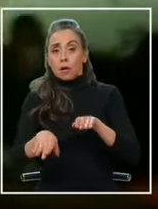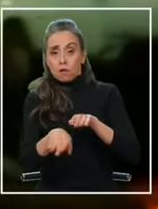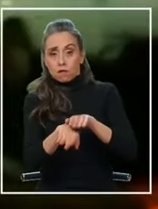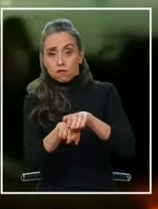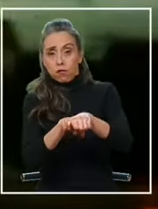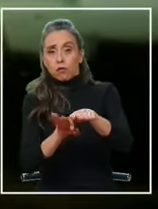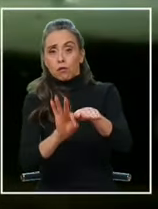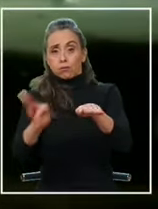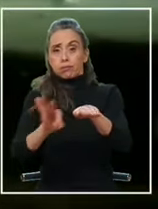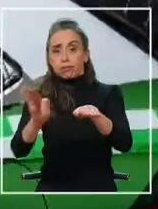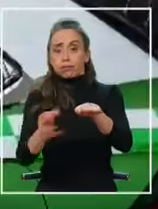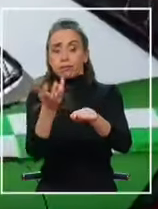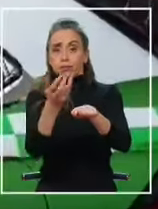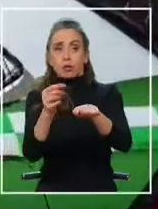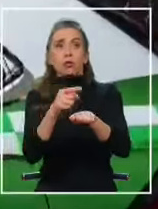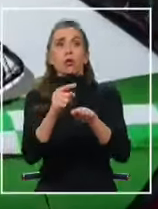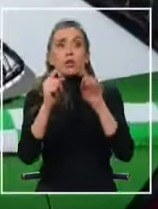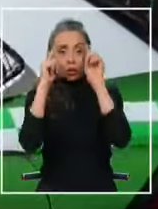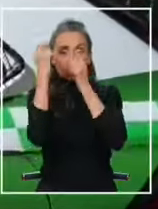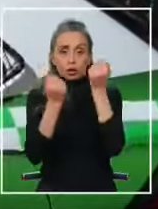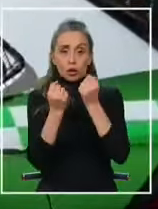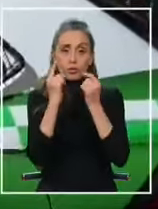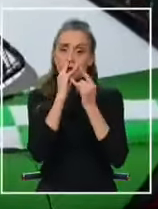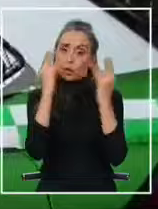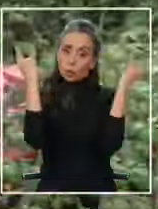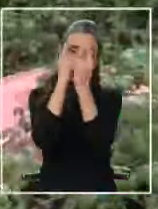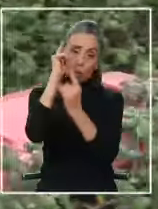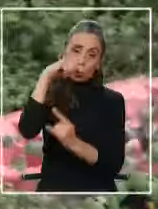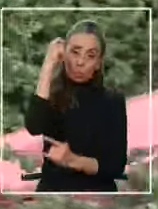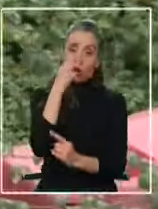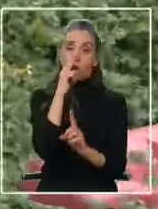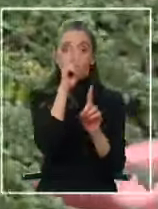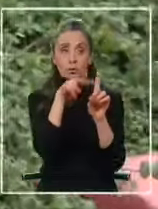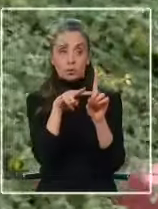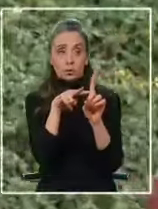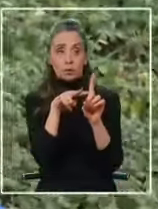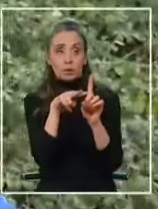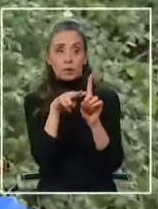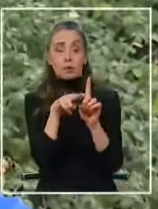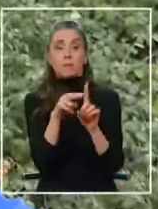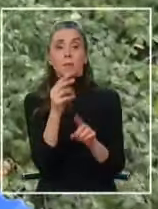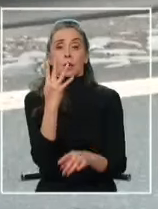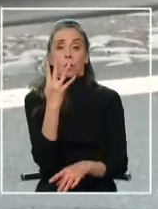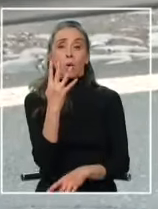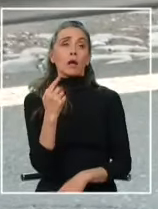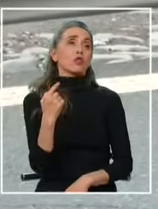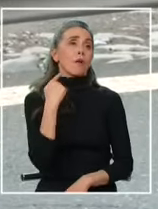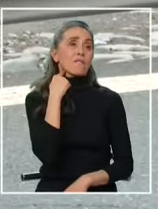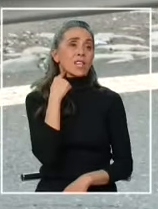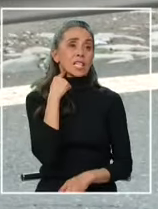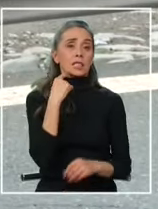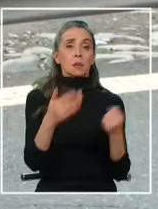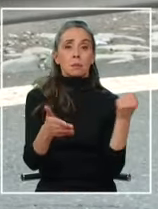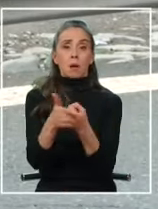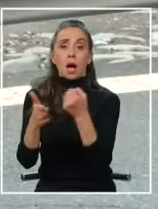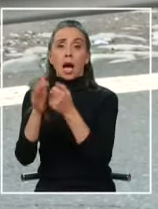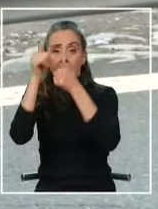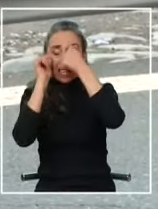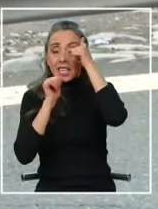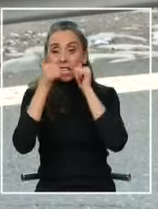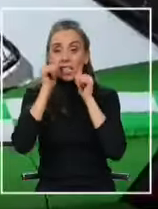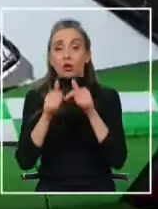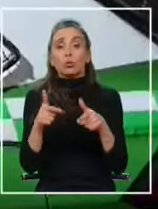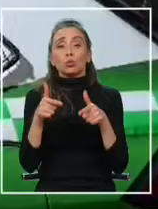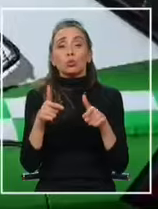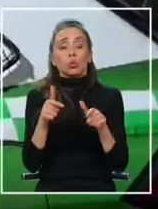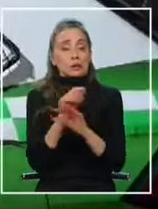desplazamiento. Este conductor transitaba en manifiesto de estabilidad. Existieron cuatro víctimas de este procedimiento. Afortunadamente, no hay